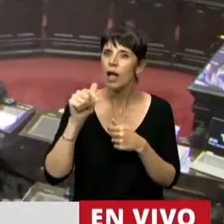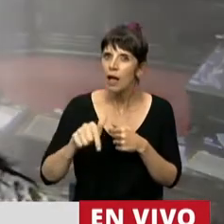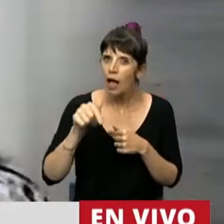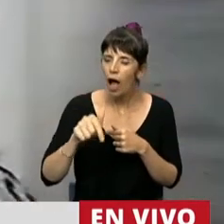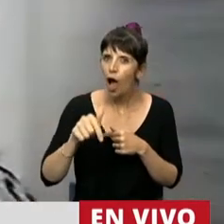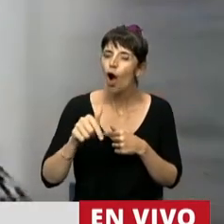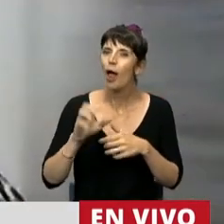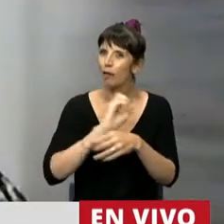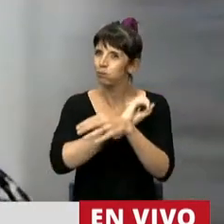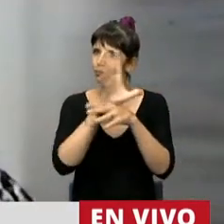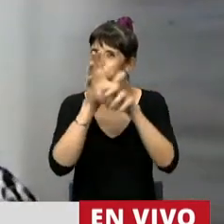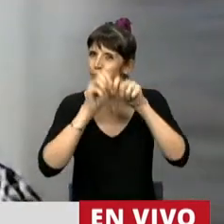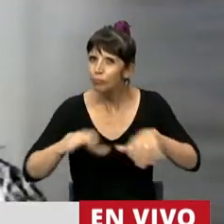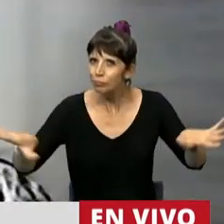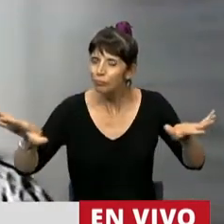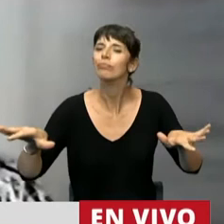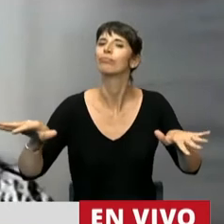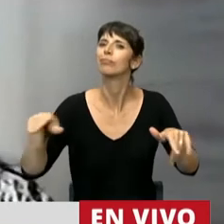la pandemia del COVID-19,